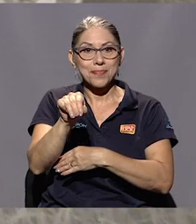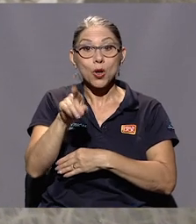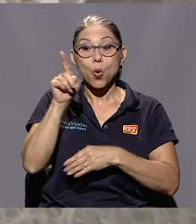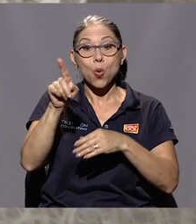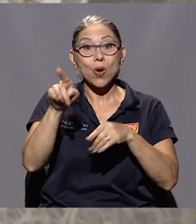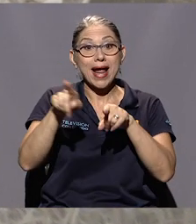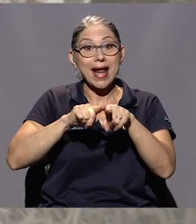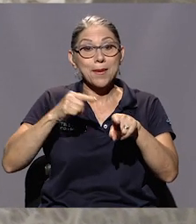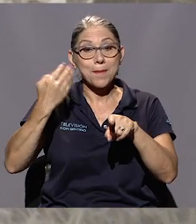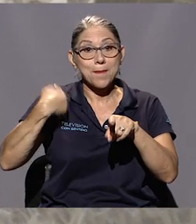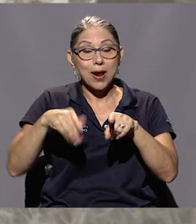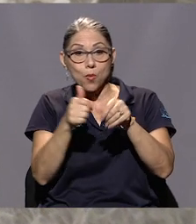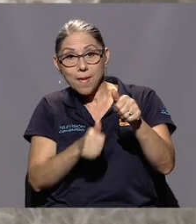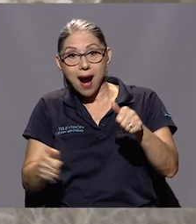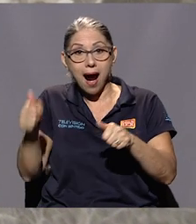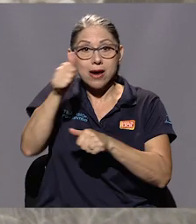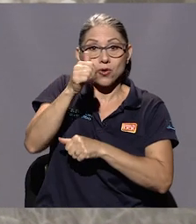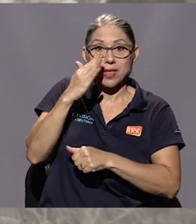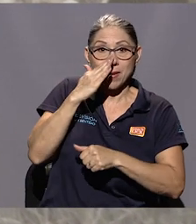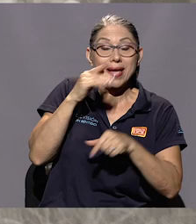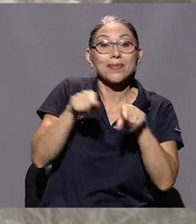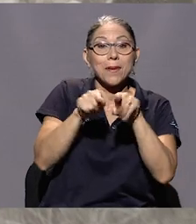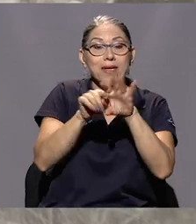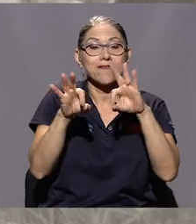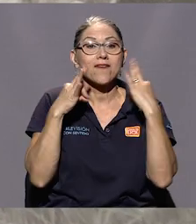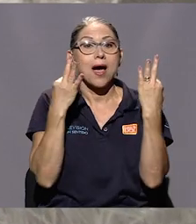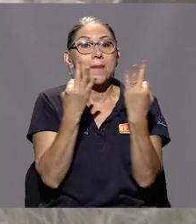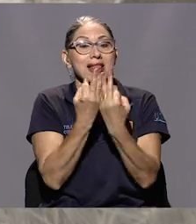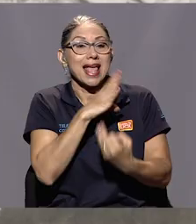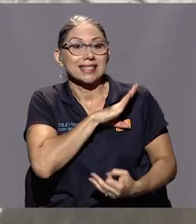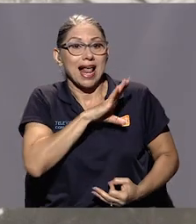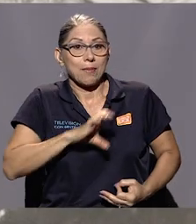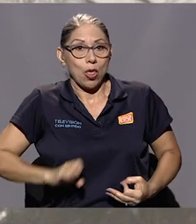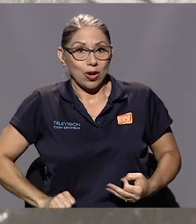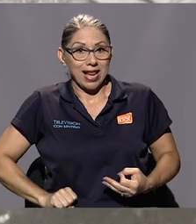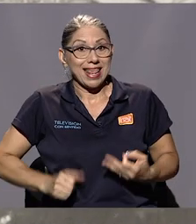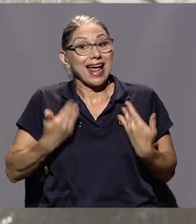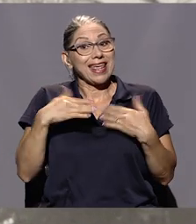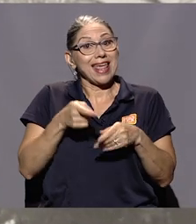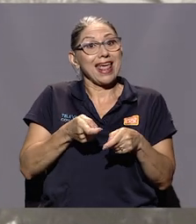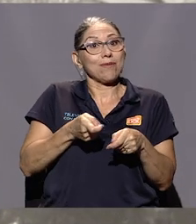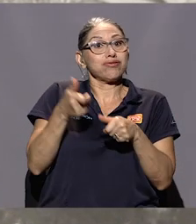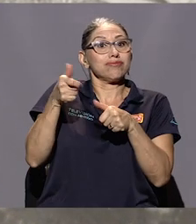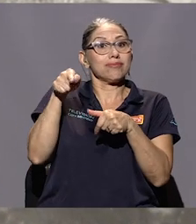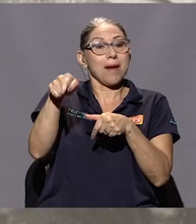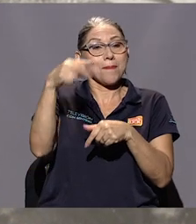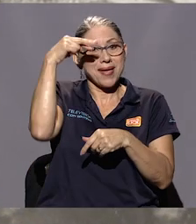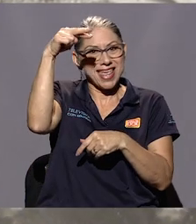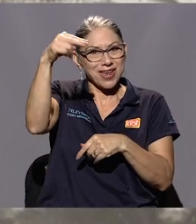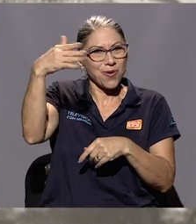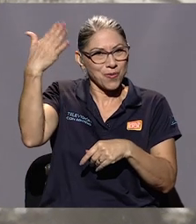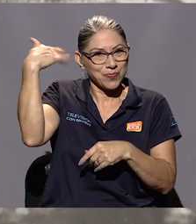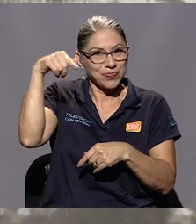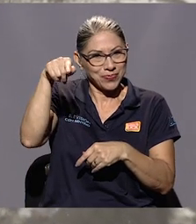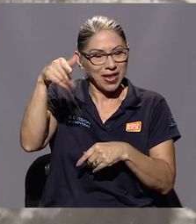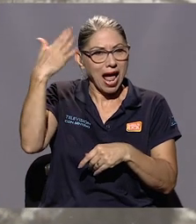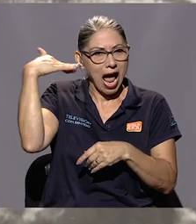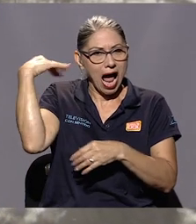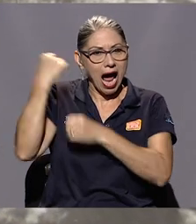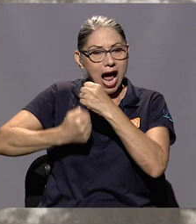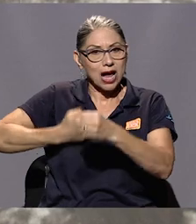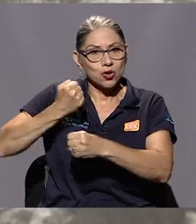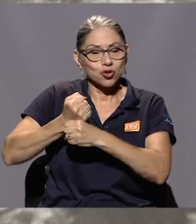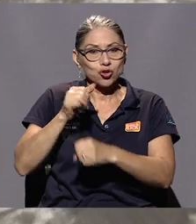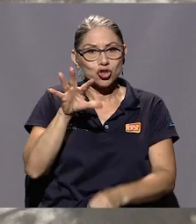mayor de mamá, también familia salvadoreña exiliada en México en ese momento. Estamos hablando de los